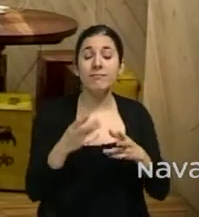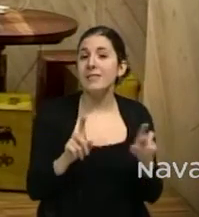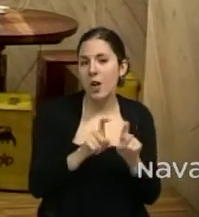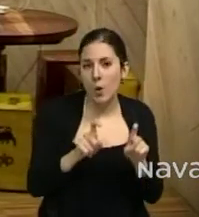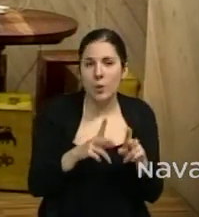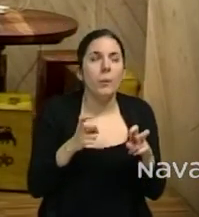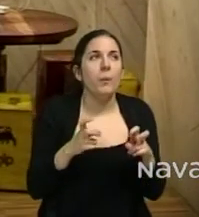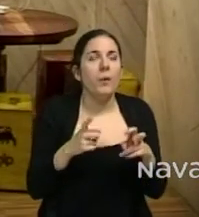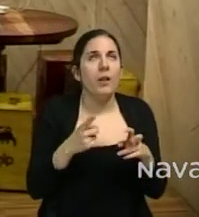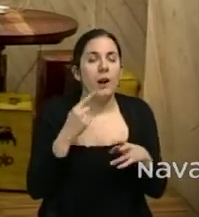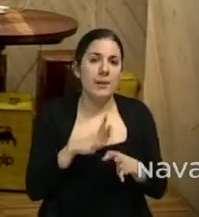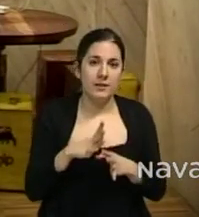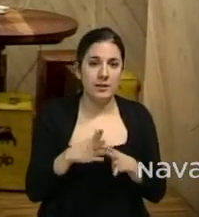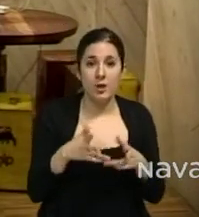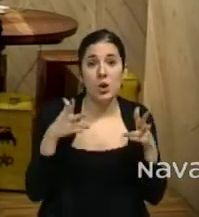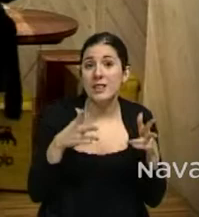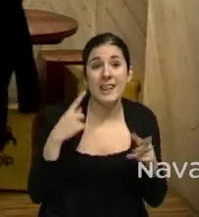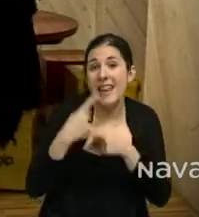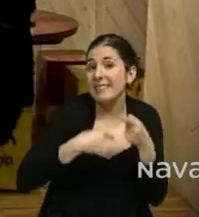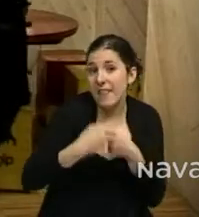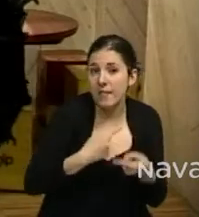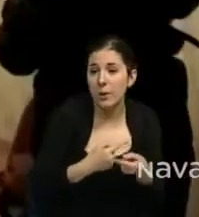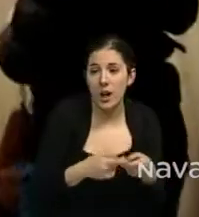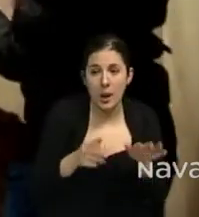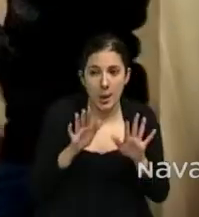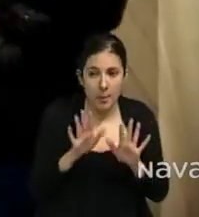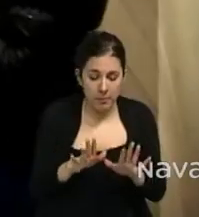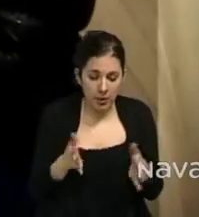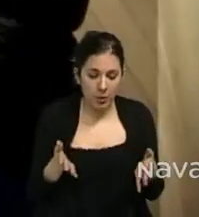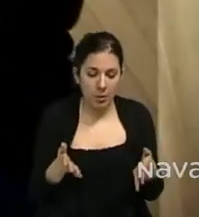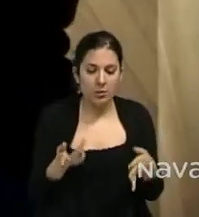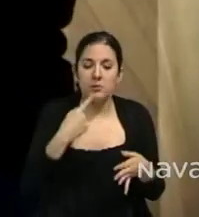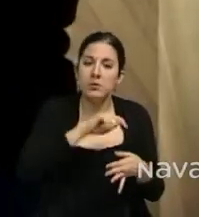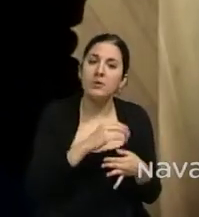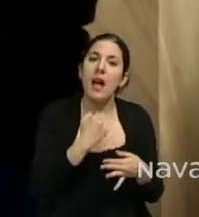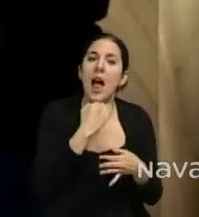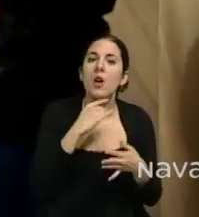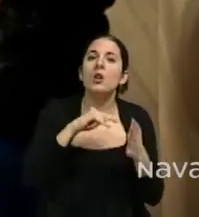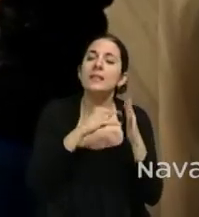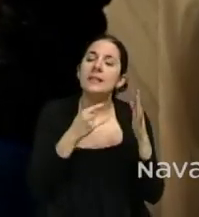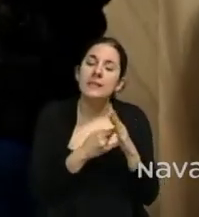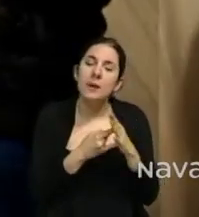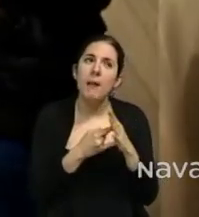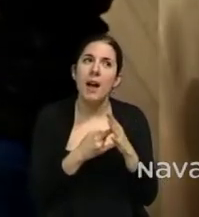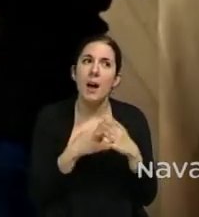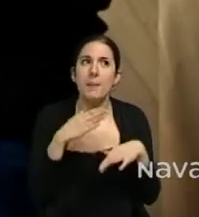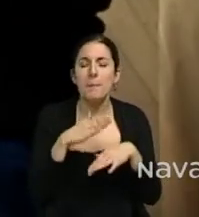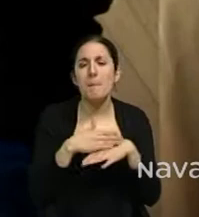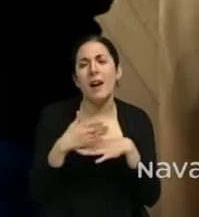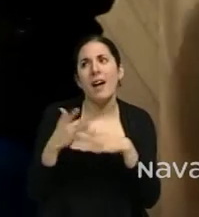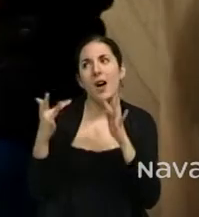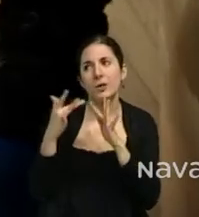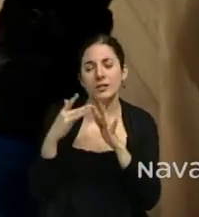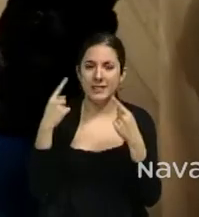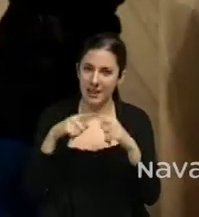la hostelería tradicional, como he dicho, pero hemos incorporado un nuevo sistema para interactuar con el bar.